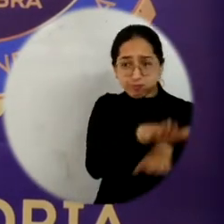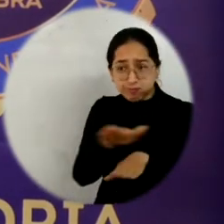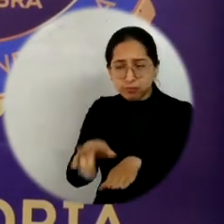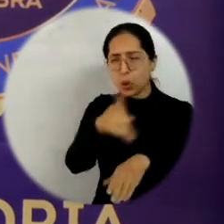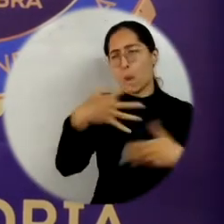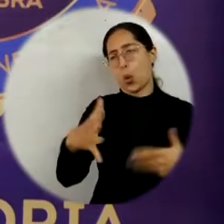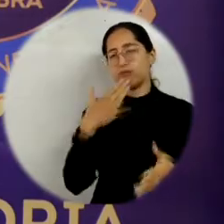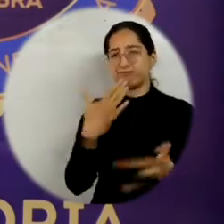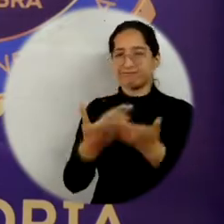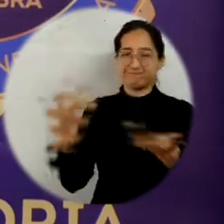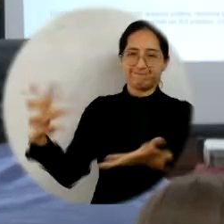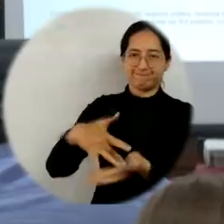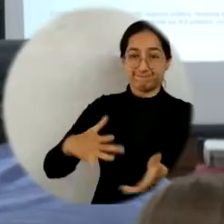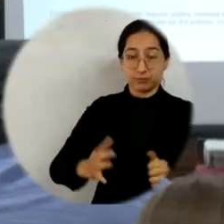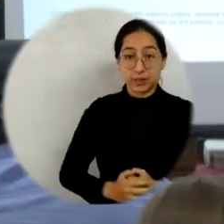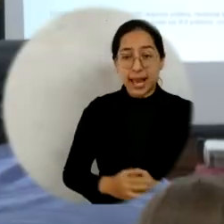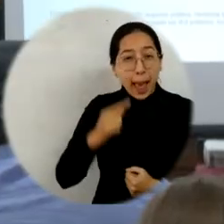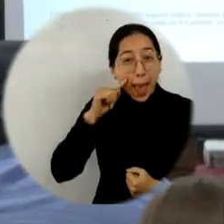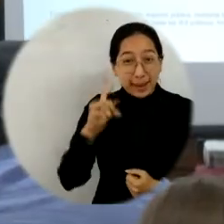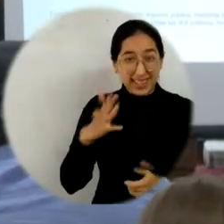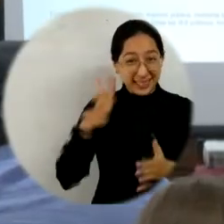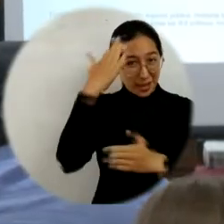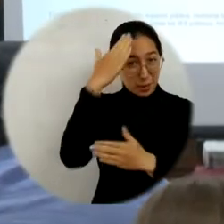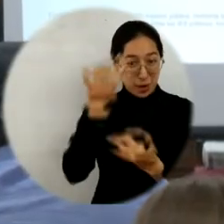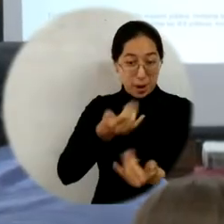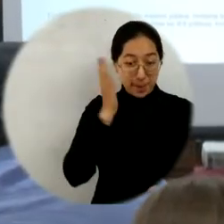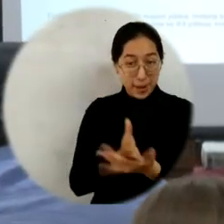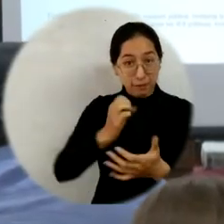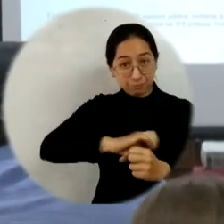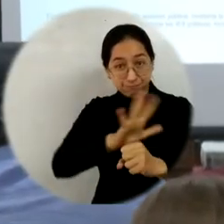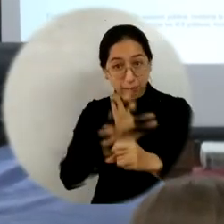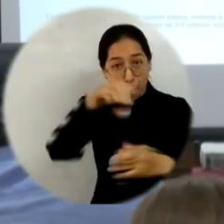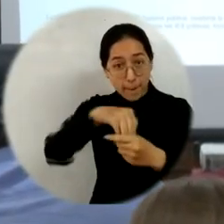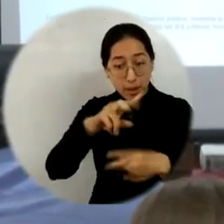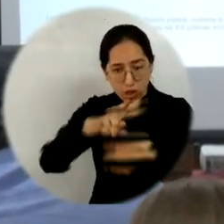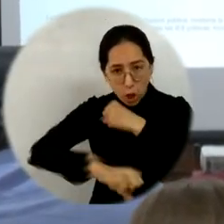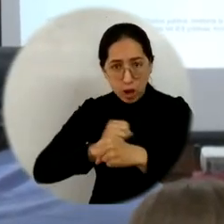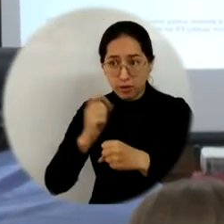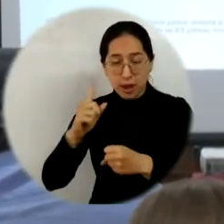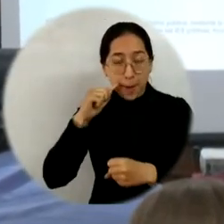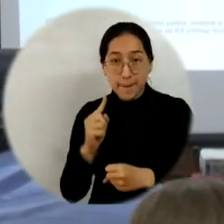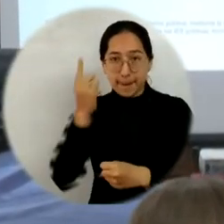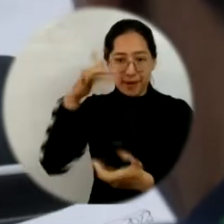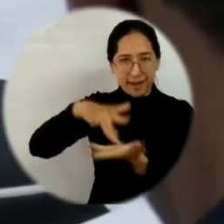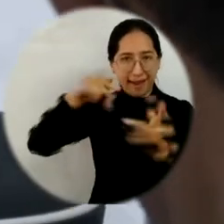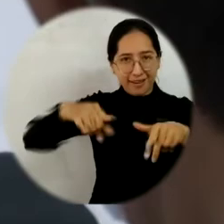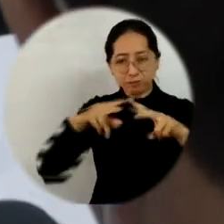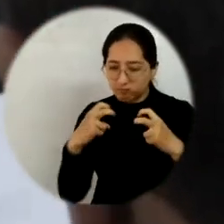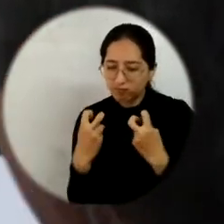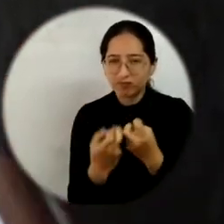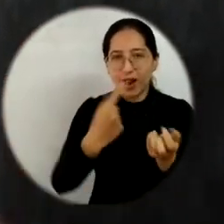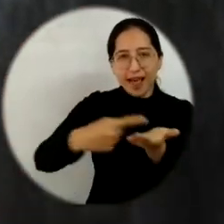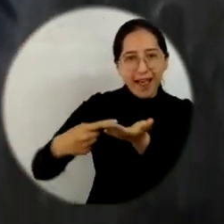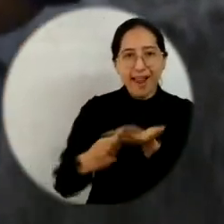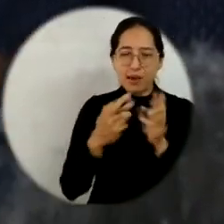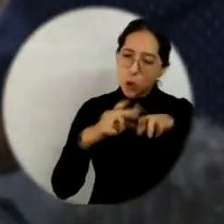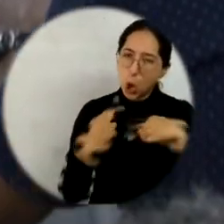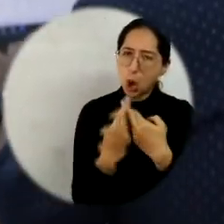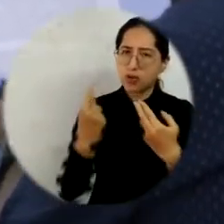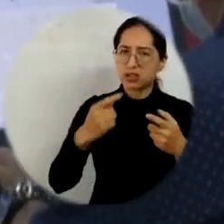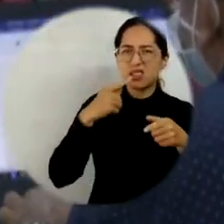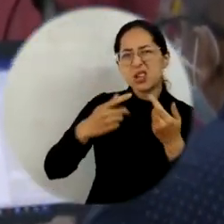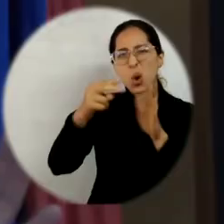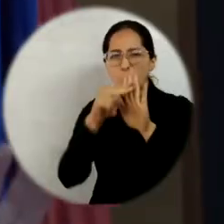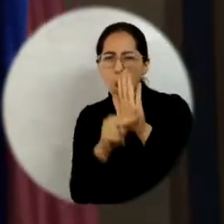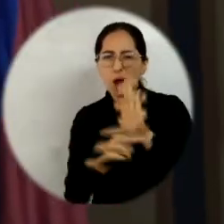de todos esos representantes que nos han acompañado. Este evento es el primero que se organiza luego de dos años de pandemia y abordó la normatividad vigente que